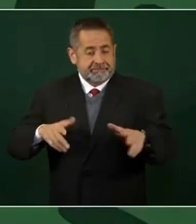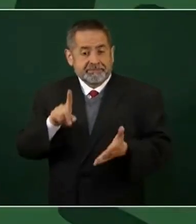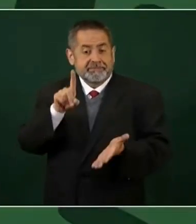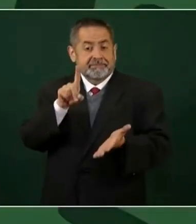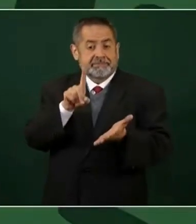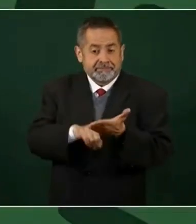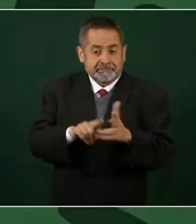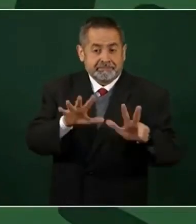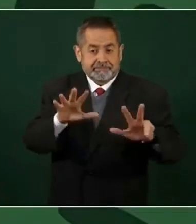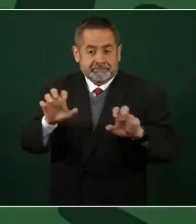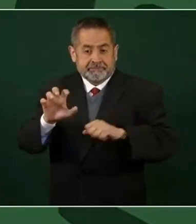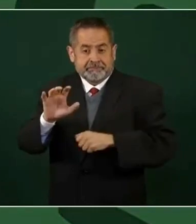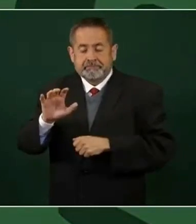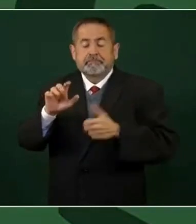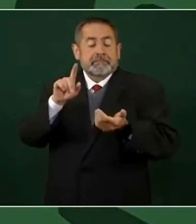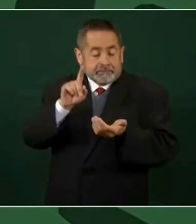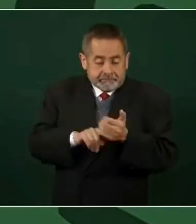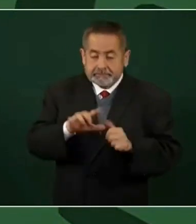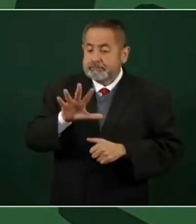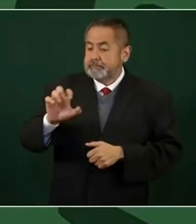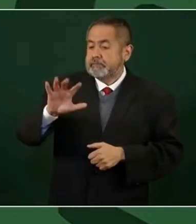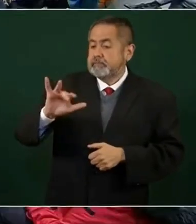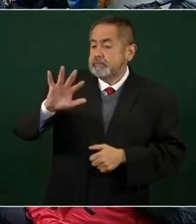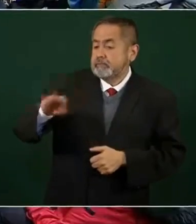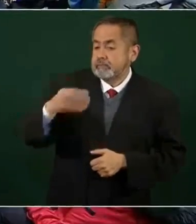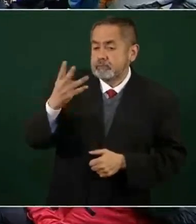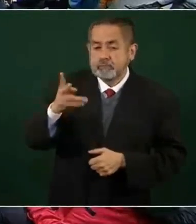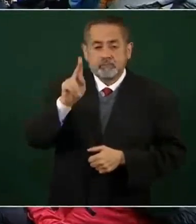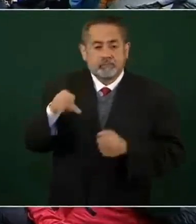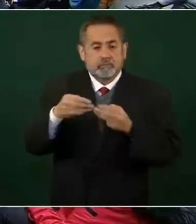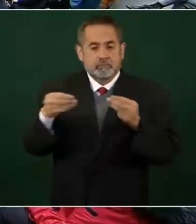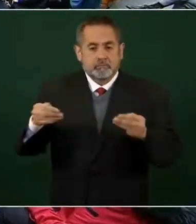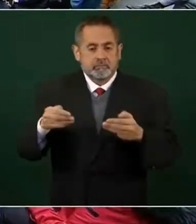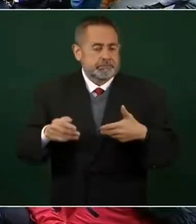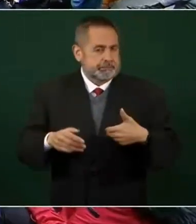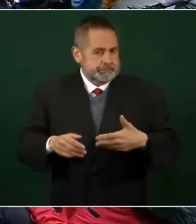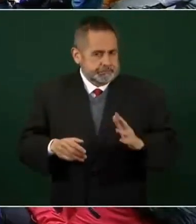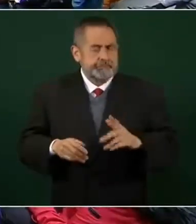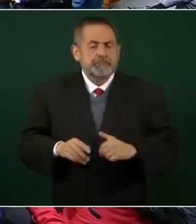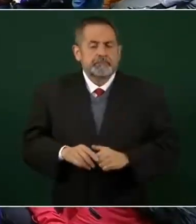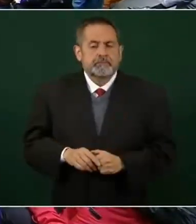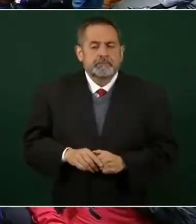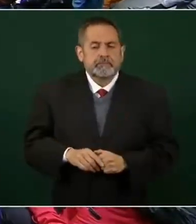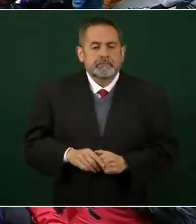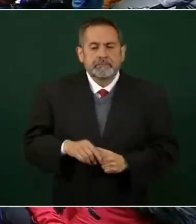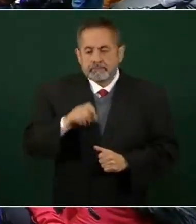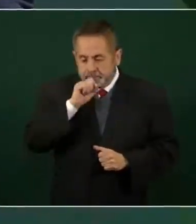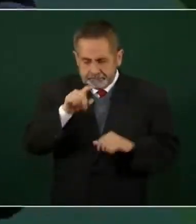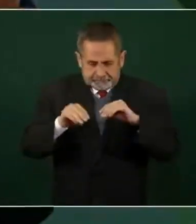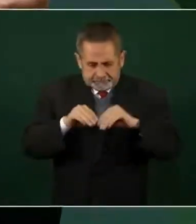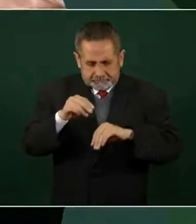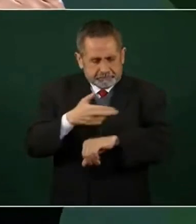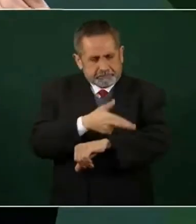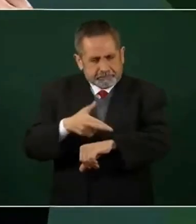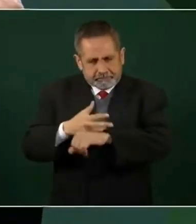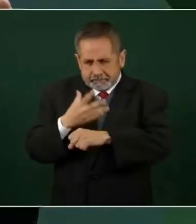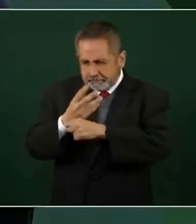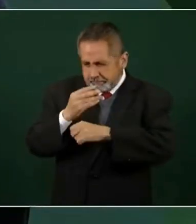.554 kilómetros. Aparte, toda la rehabilitación,